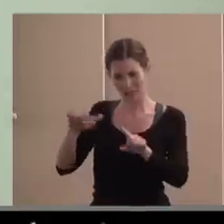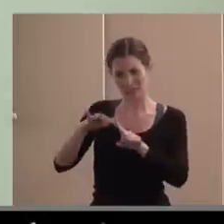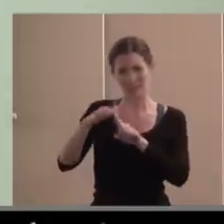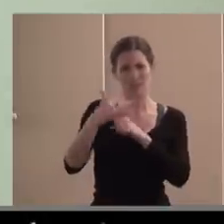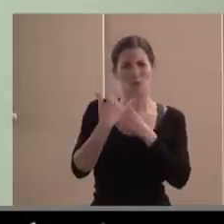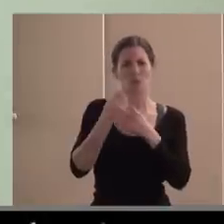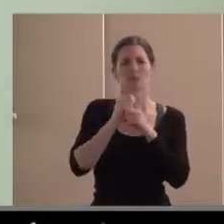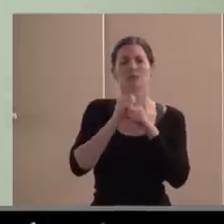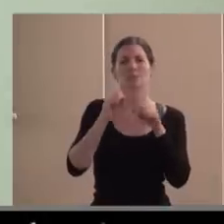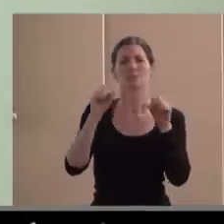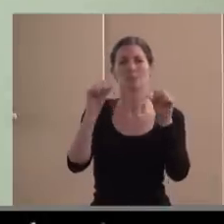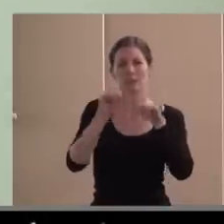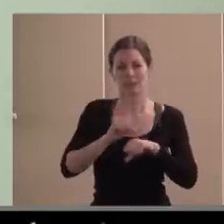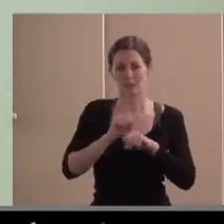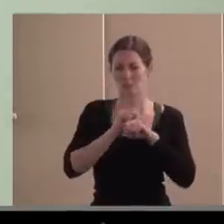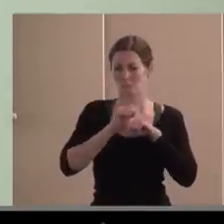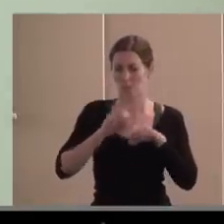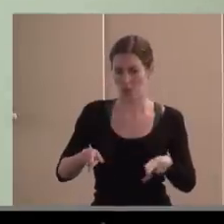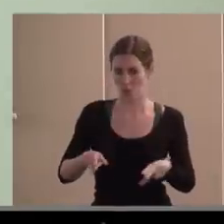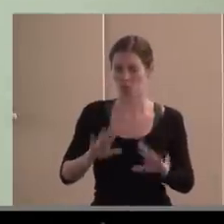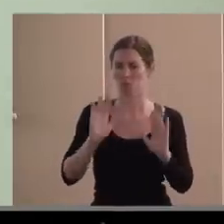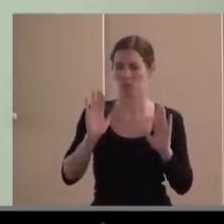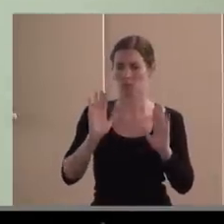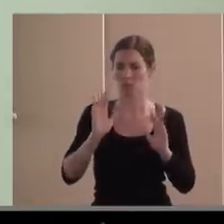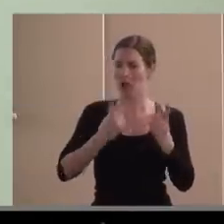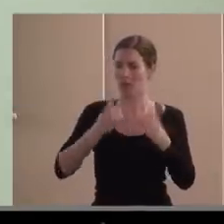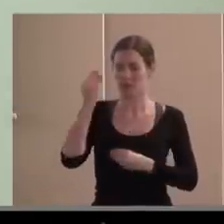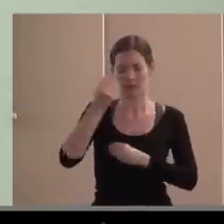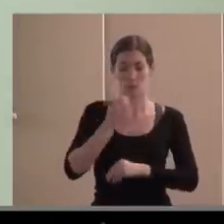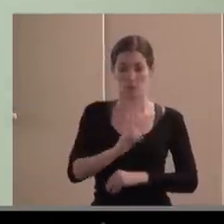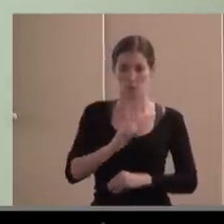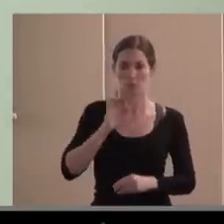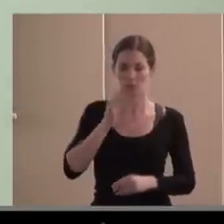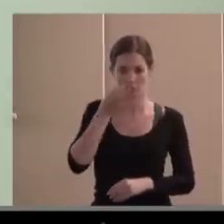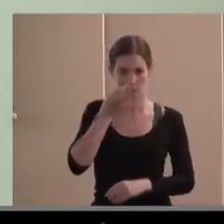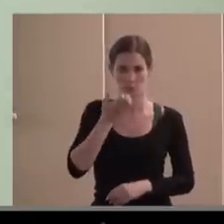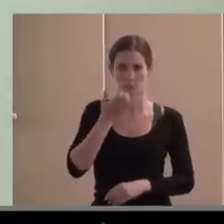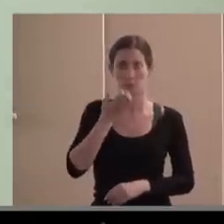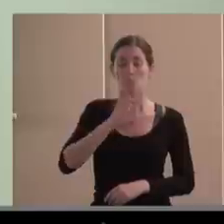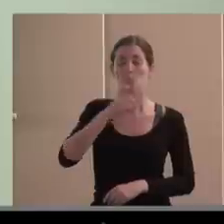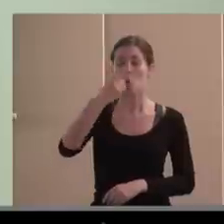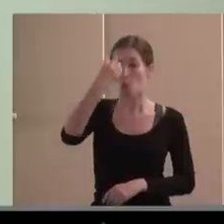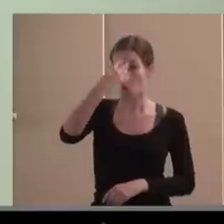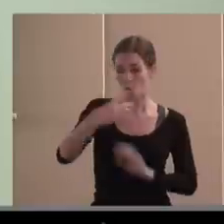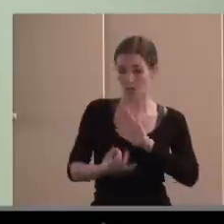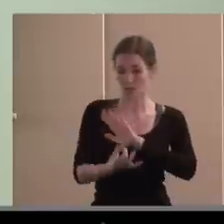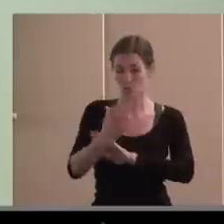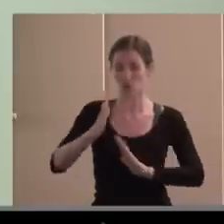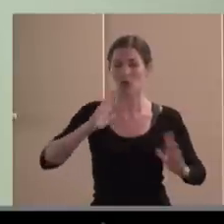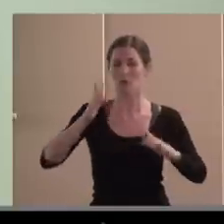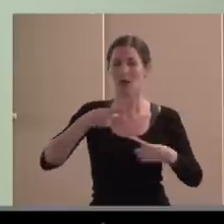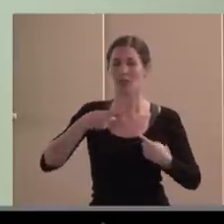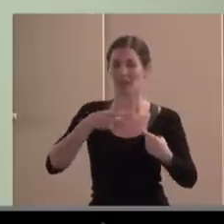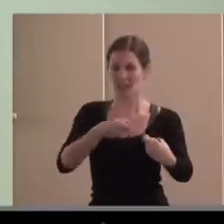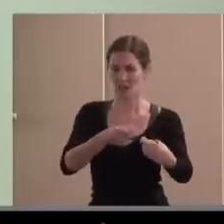Hay gente, si pensamos cómo se creó la 11, todavía en plena guerra, porque fue en plena guerra, pues me parece que estábamos bastante